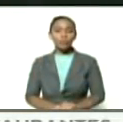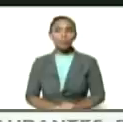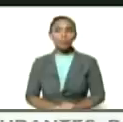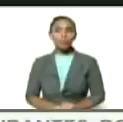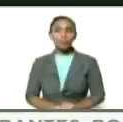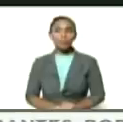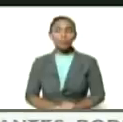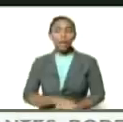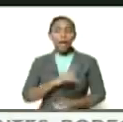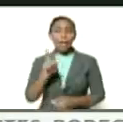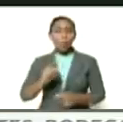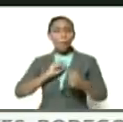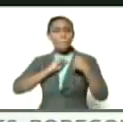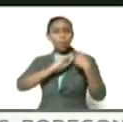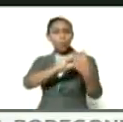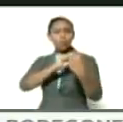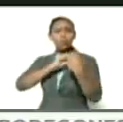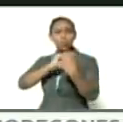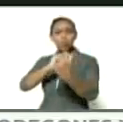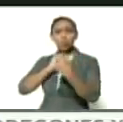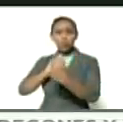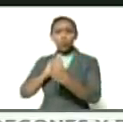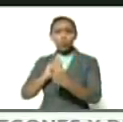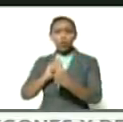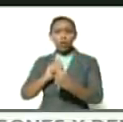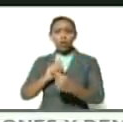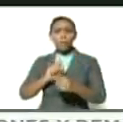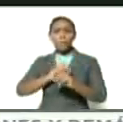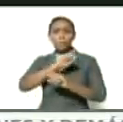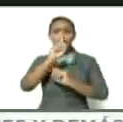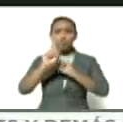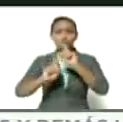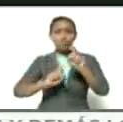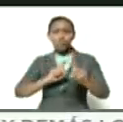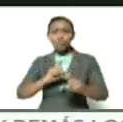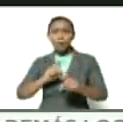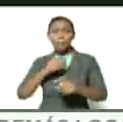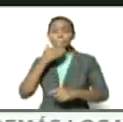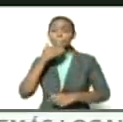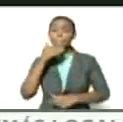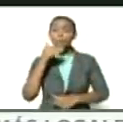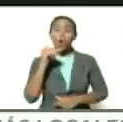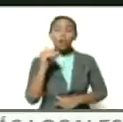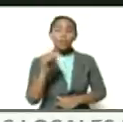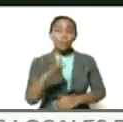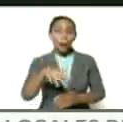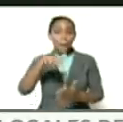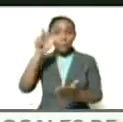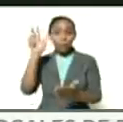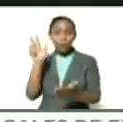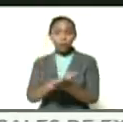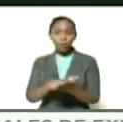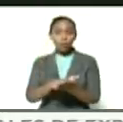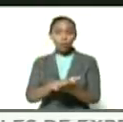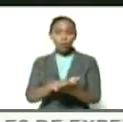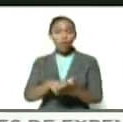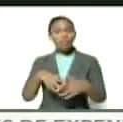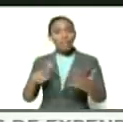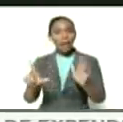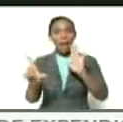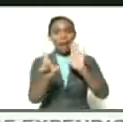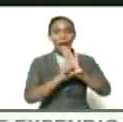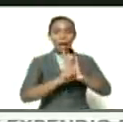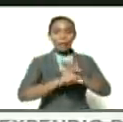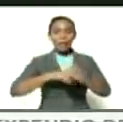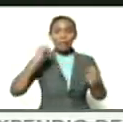es la discusión consulta y próxima aprobación de la ley